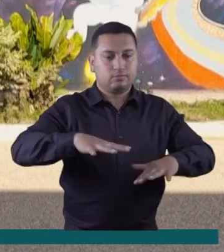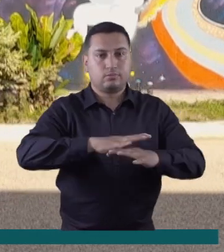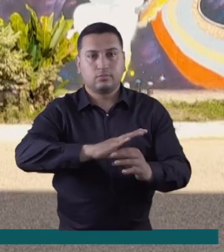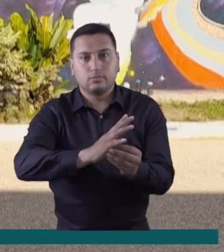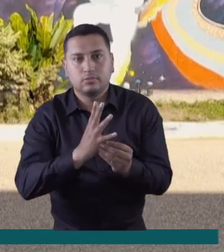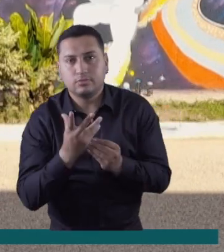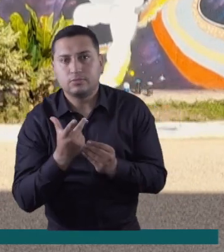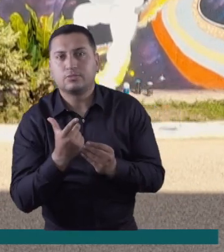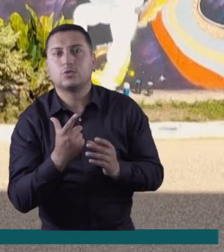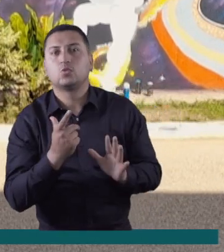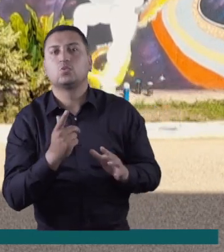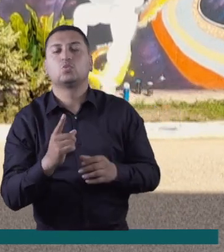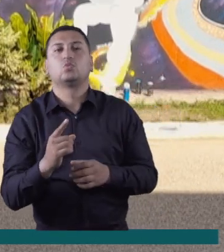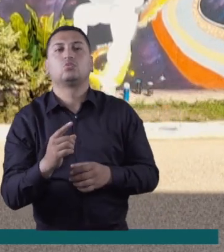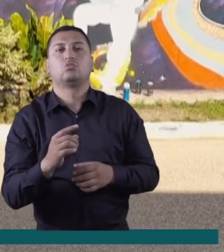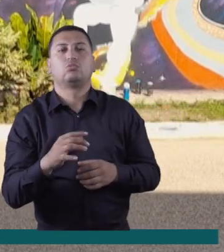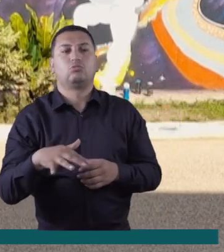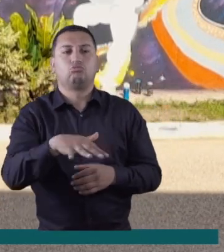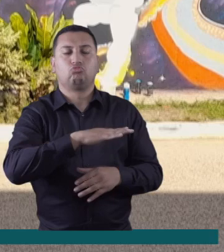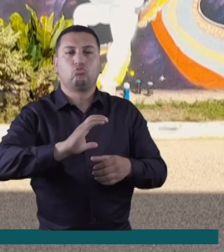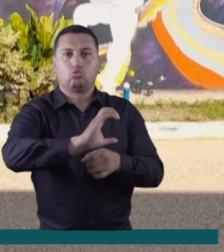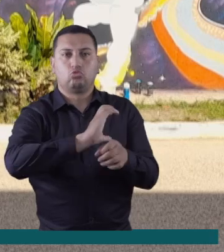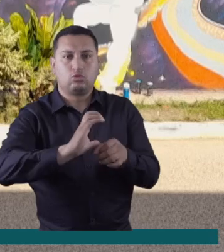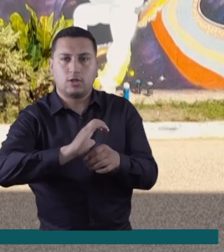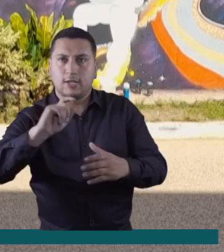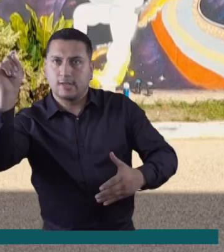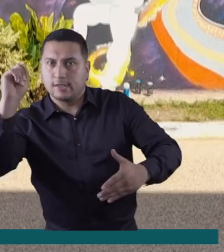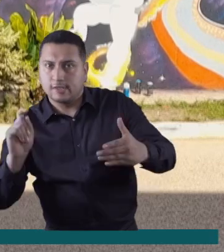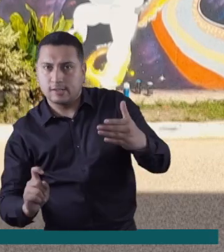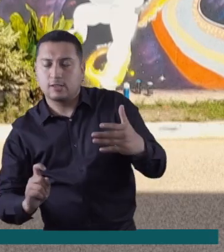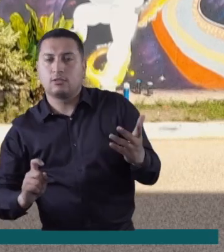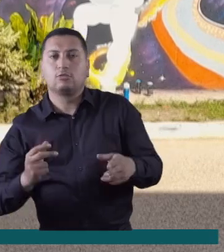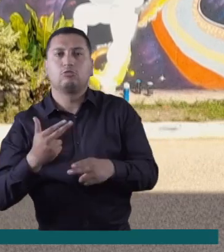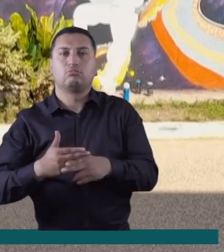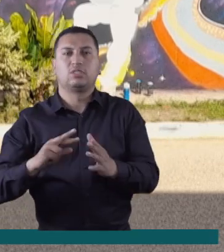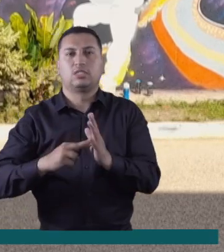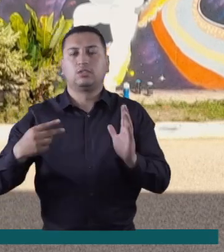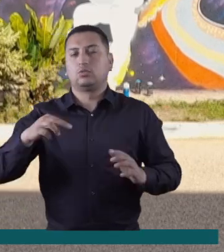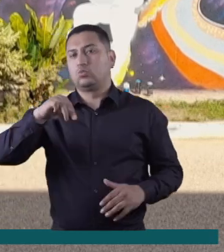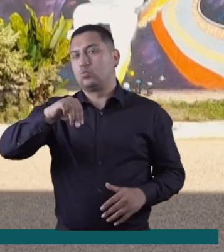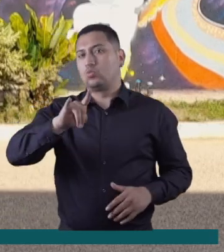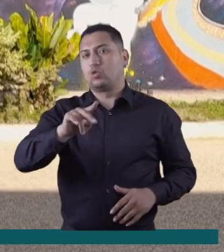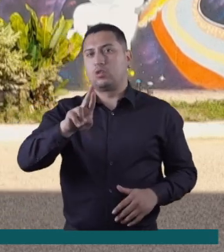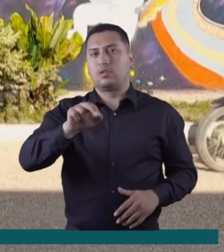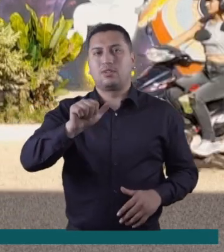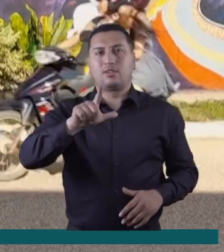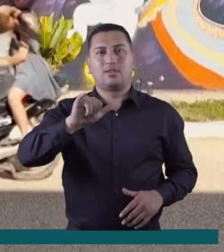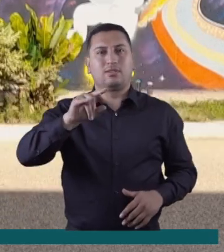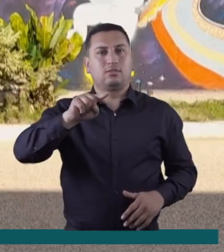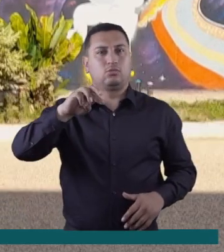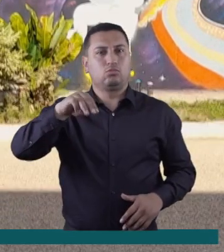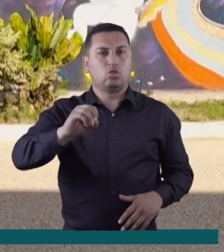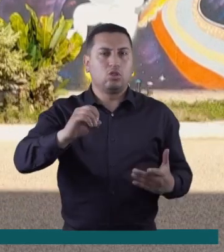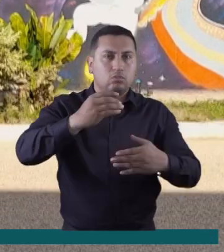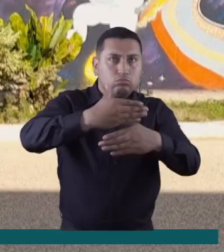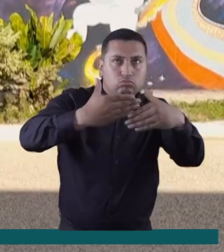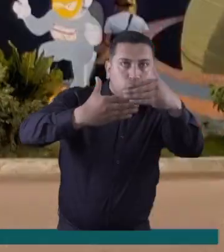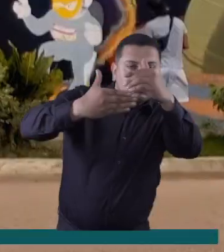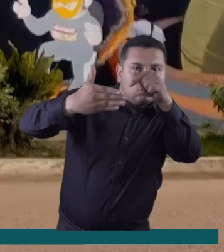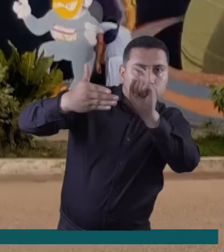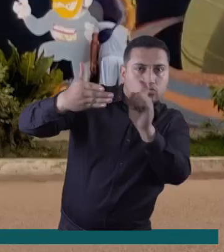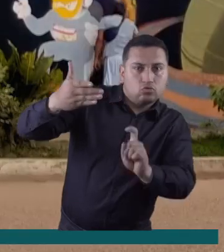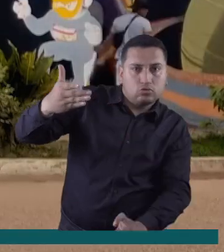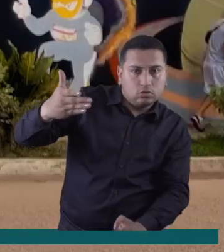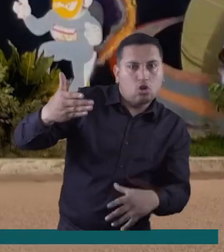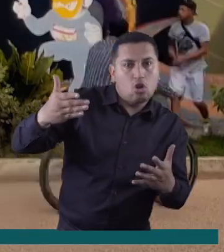enseñando un poco de lo que es el arte urbano, el graffiti, el muralismo, cómo esto lo podemos llevar a la calle, cómo